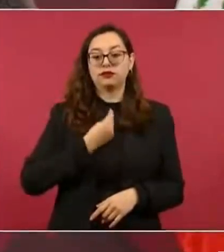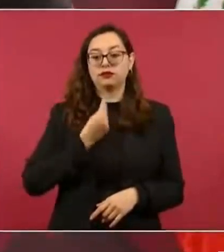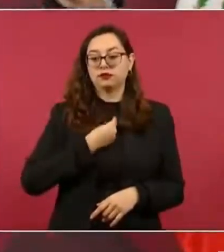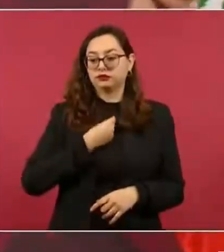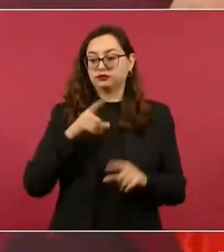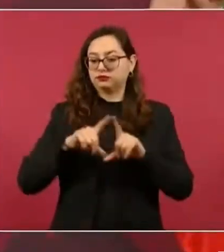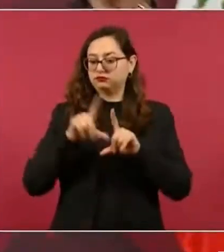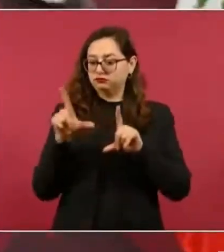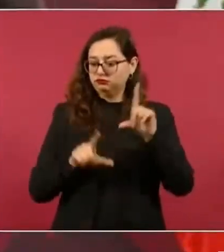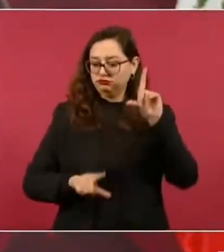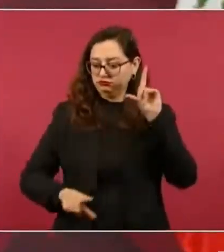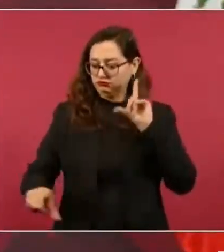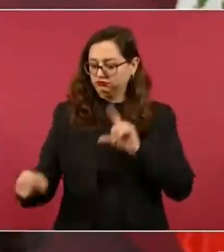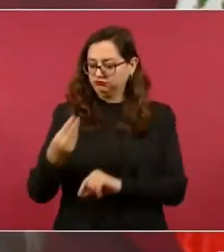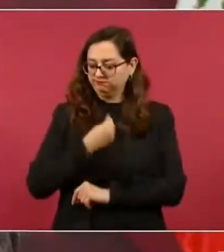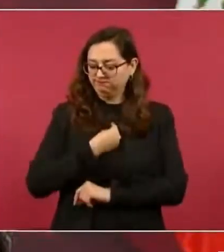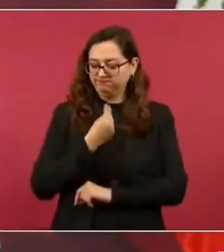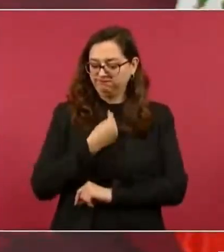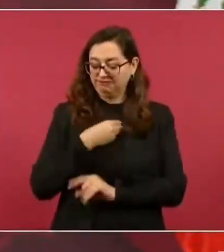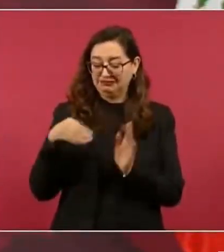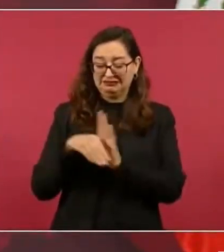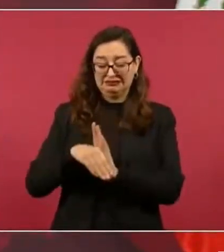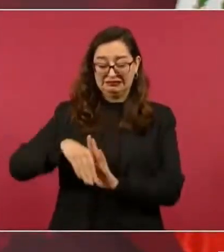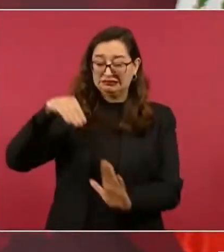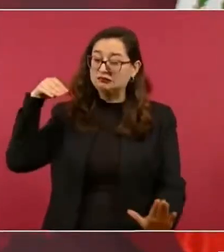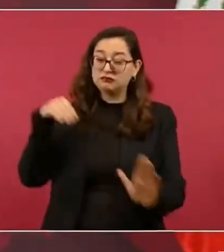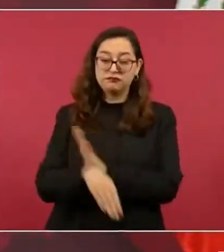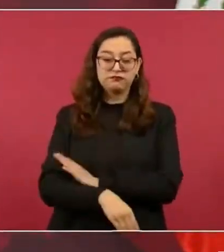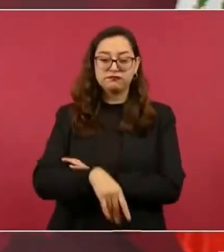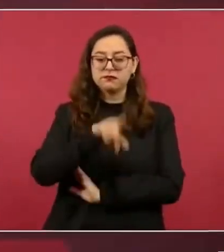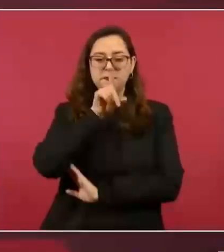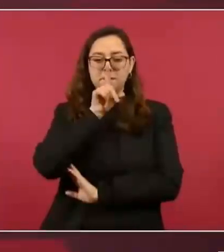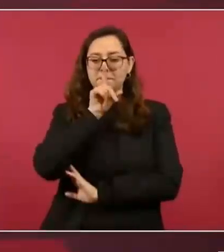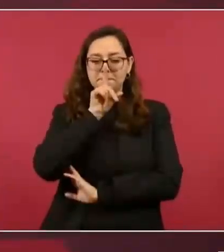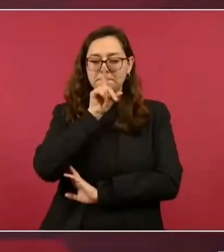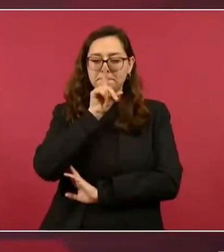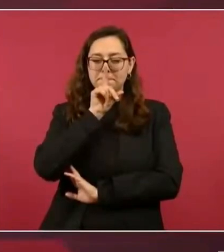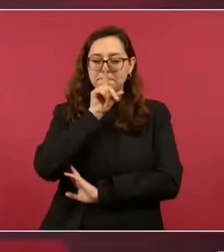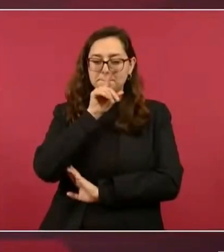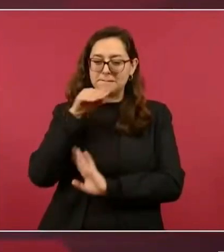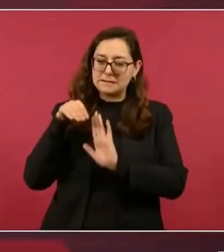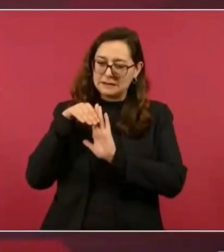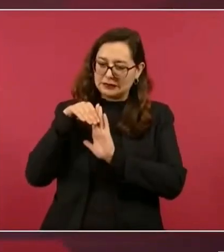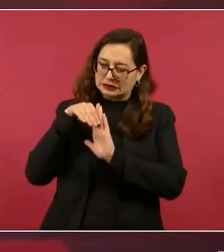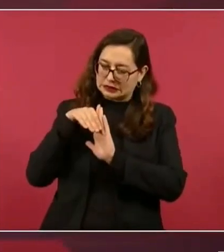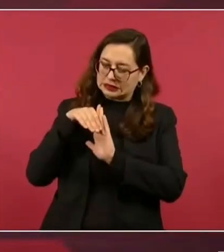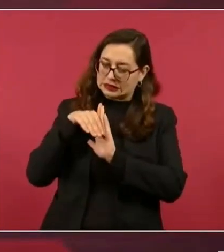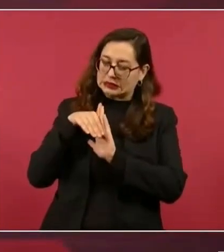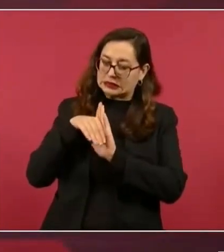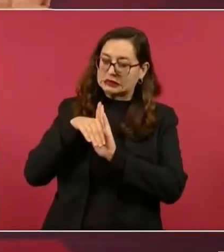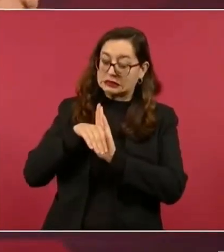terminó por